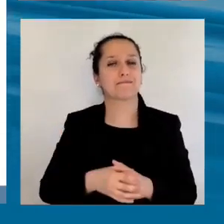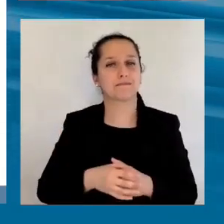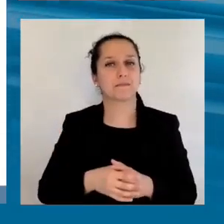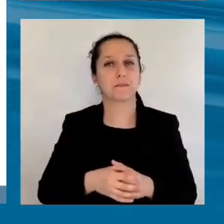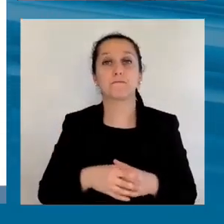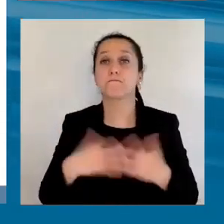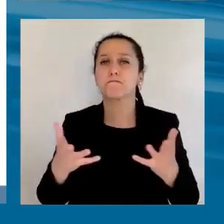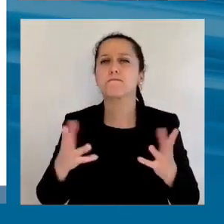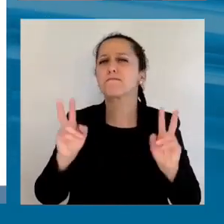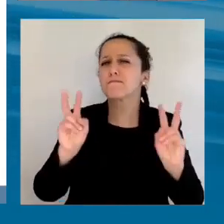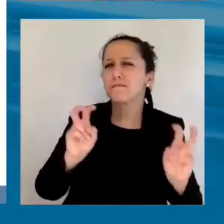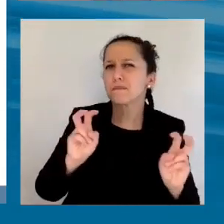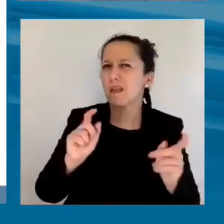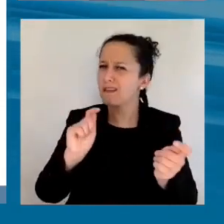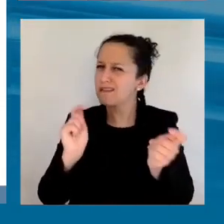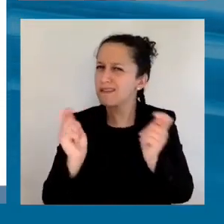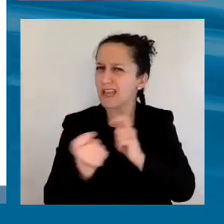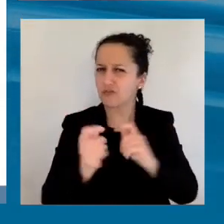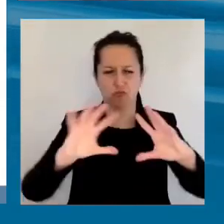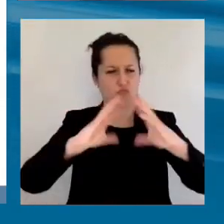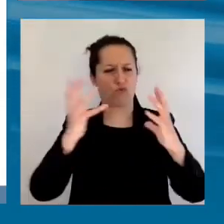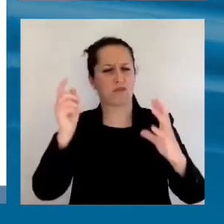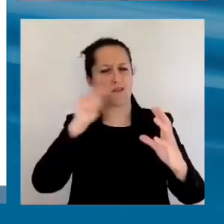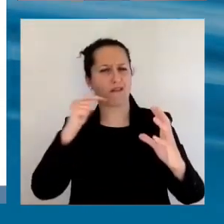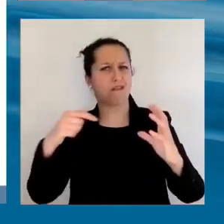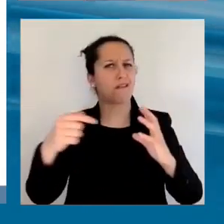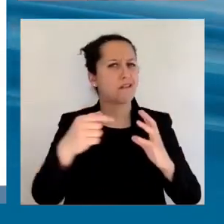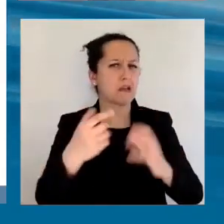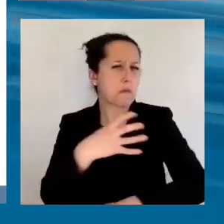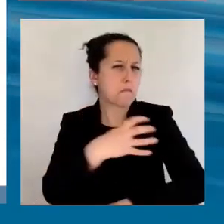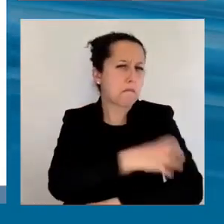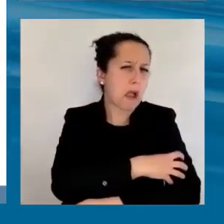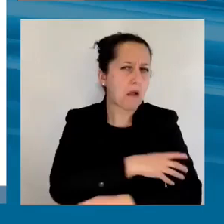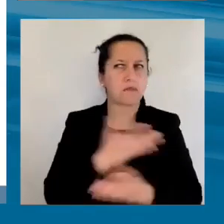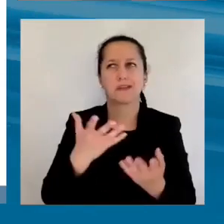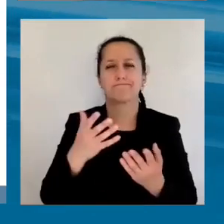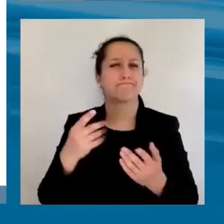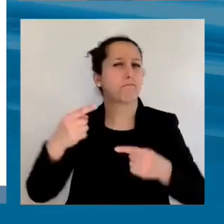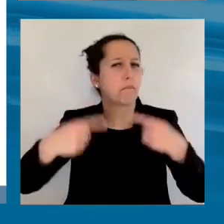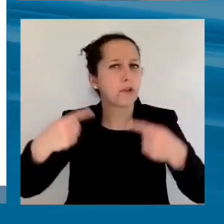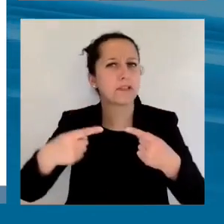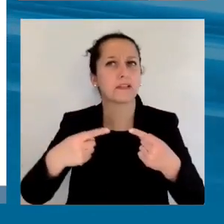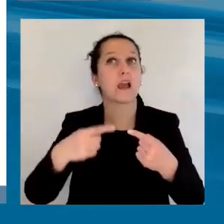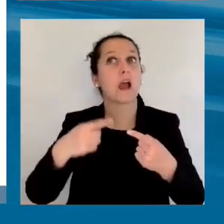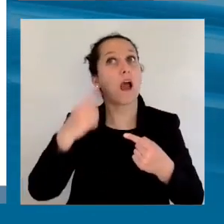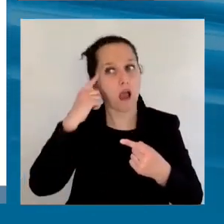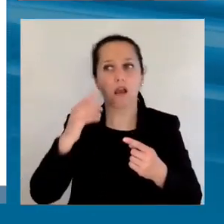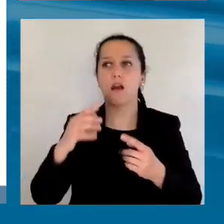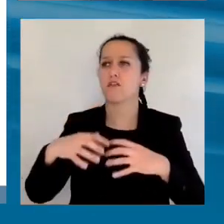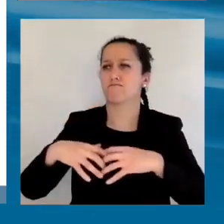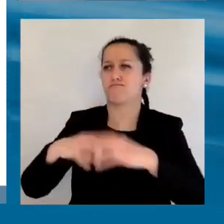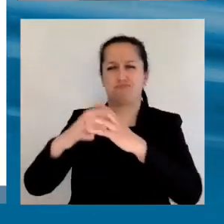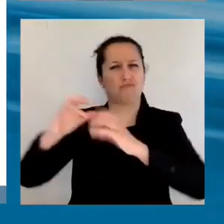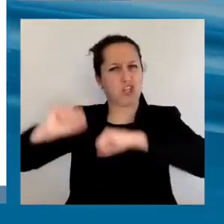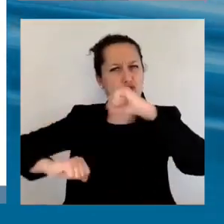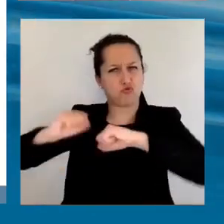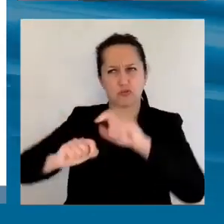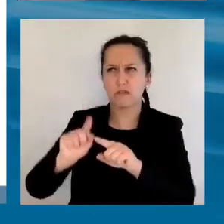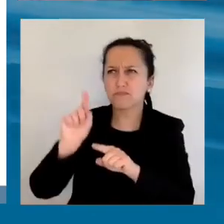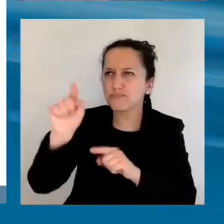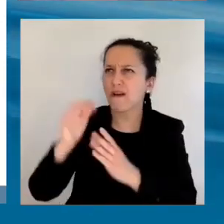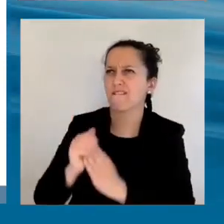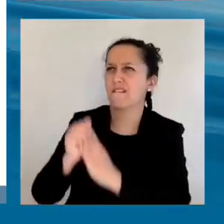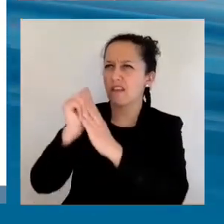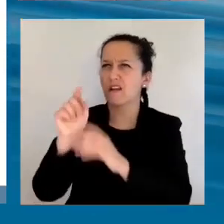esta rivalidad y este cambio geopolítico, metas nacionales de liderazgo tecnológico e industrial. Y entonces ha surgido todo